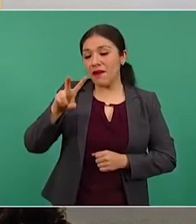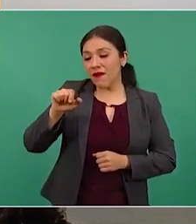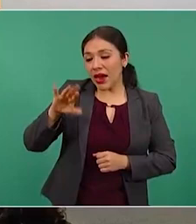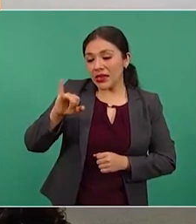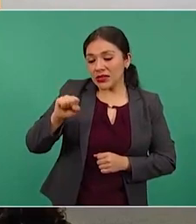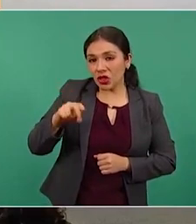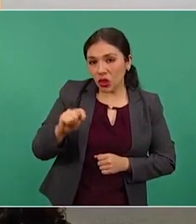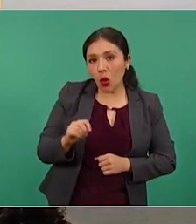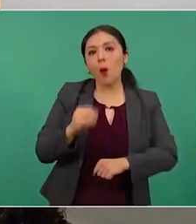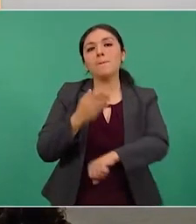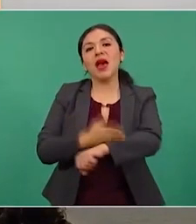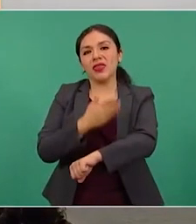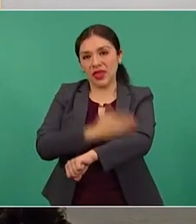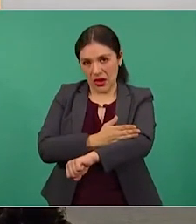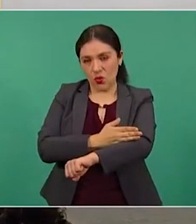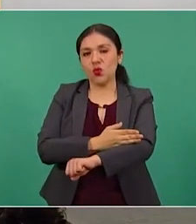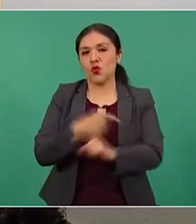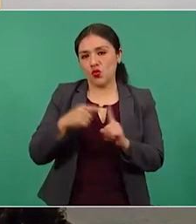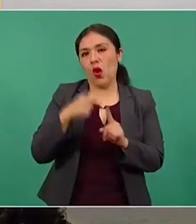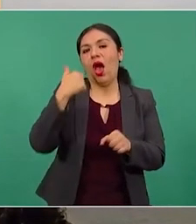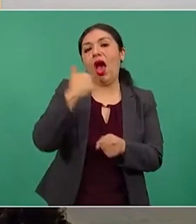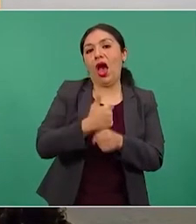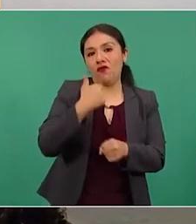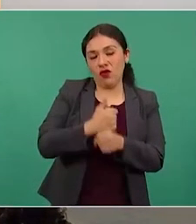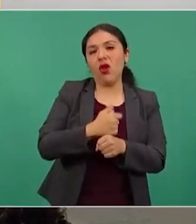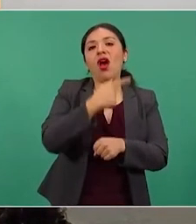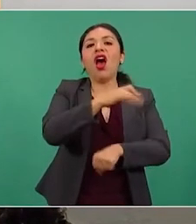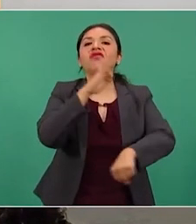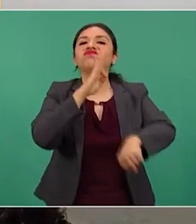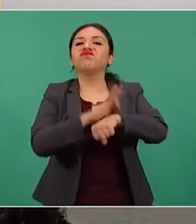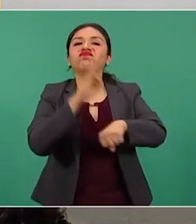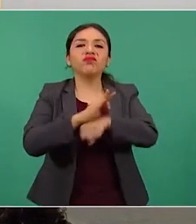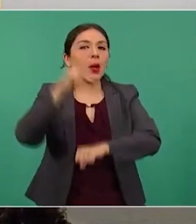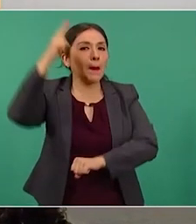que era porfirista, yo